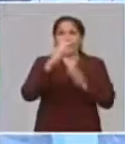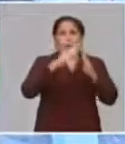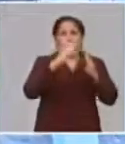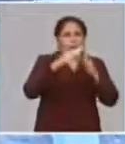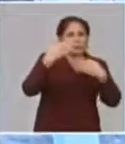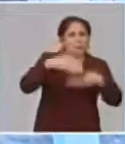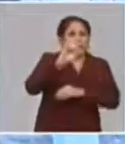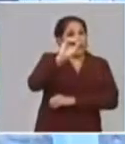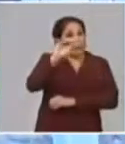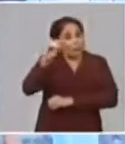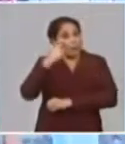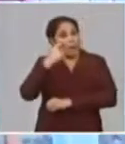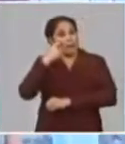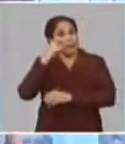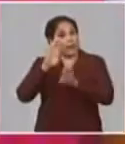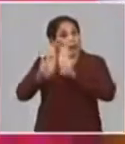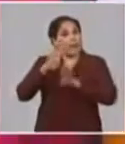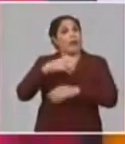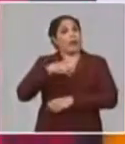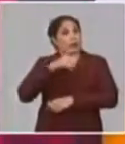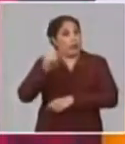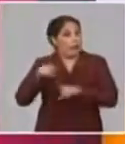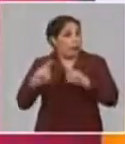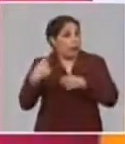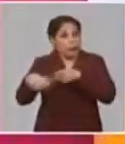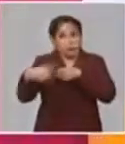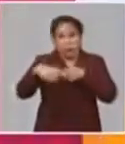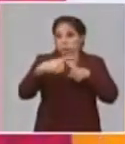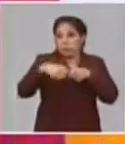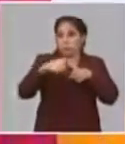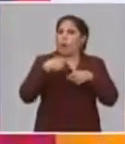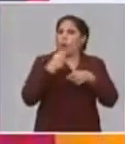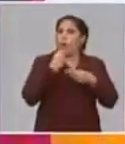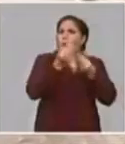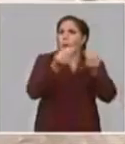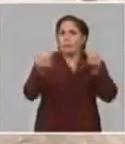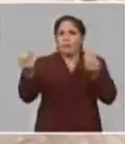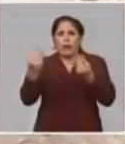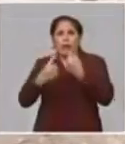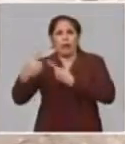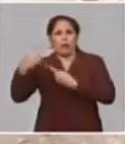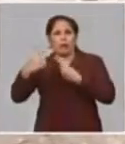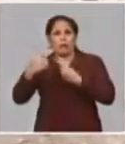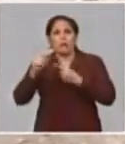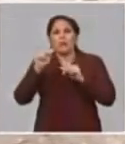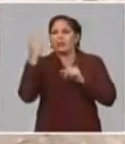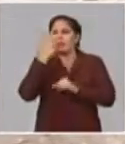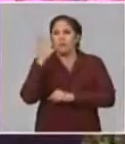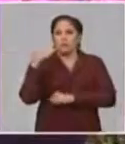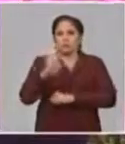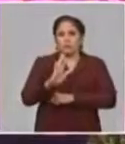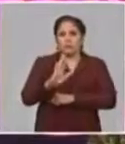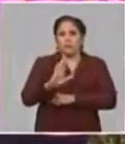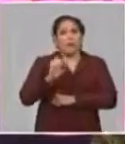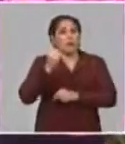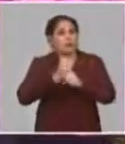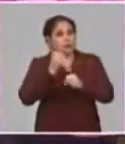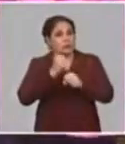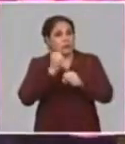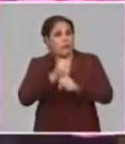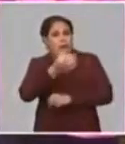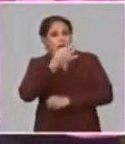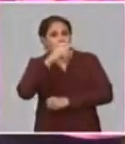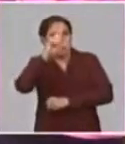calles avisando qué vino la shopping, qué vino la tienda, cómo se va a repetir el cloro, a quién le toca venir, trabajo de las